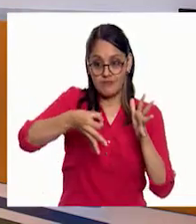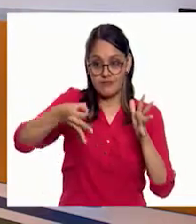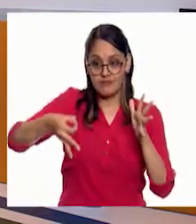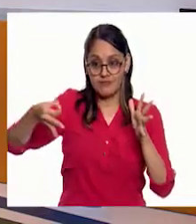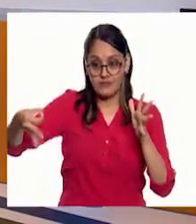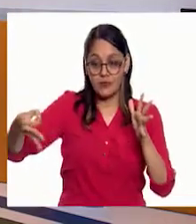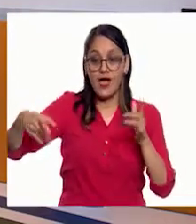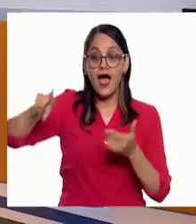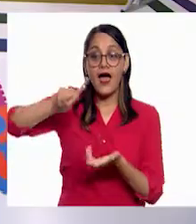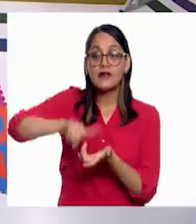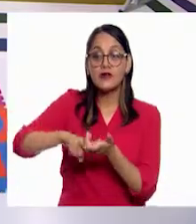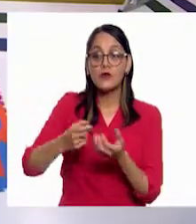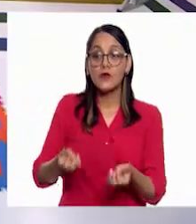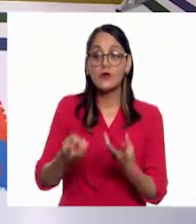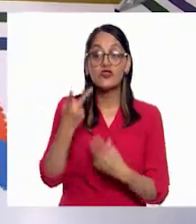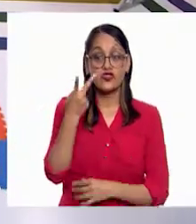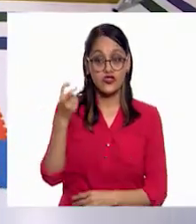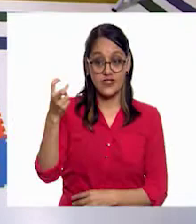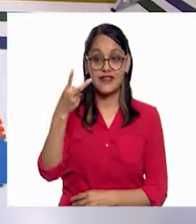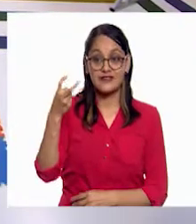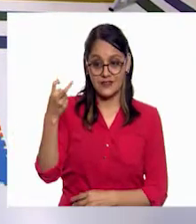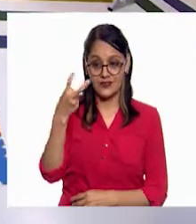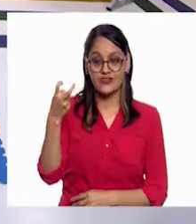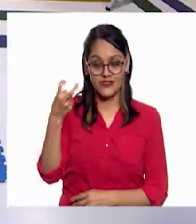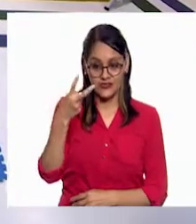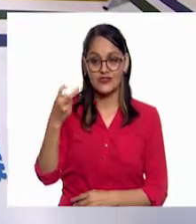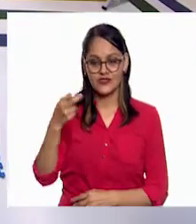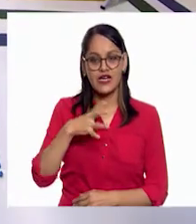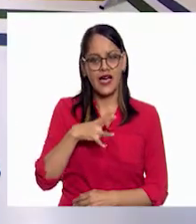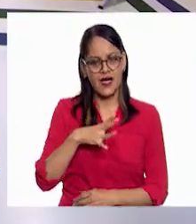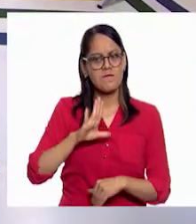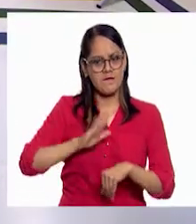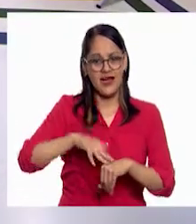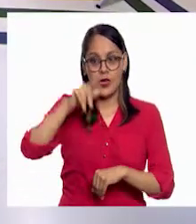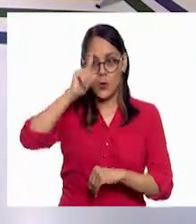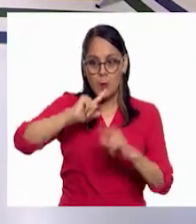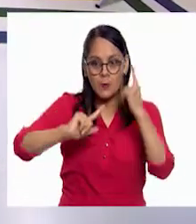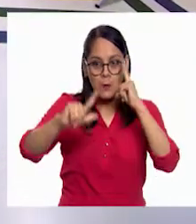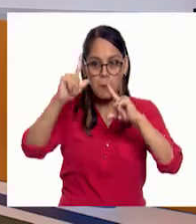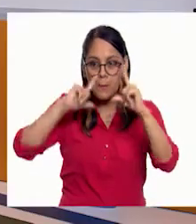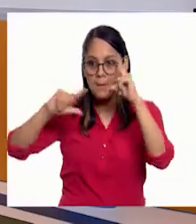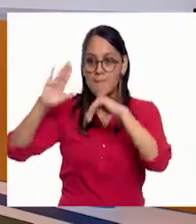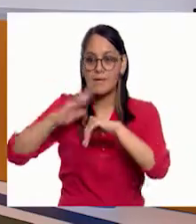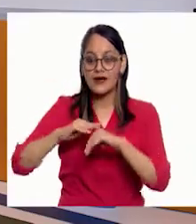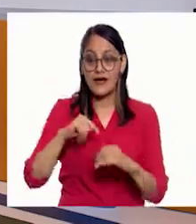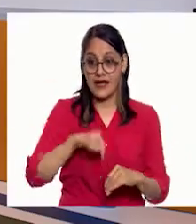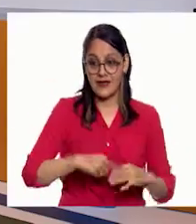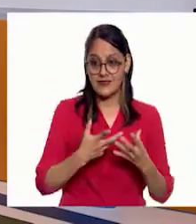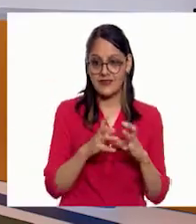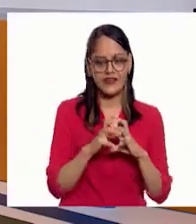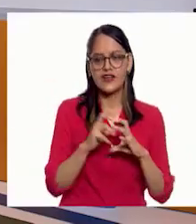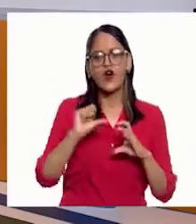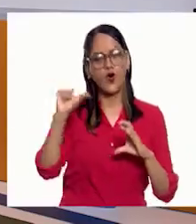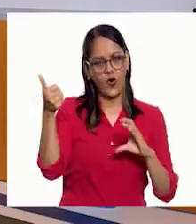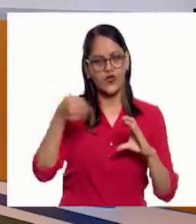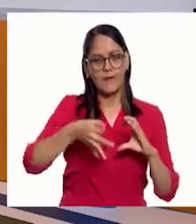200 satélites naturales. Es decir, hay más lunas en otros planetas. Solamente hay dos planetas que no tienen.